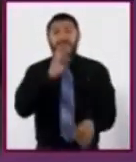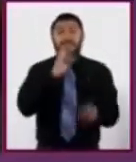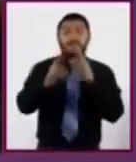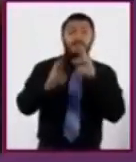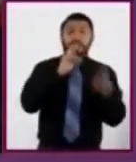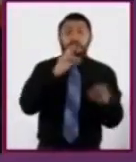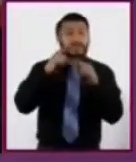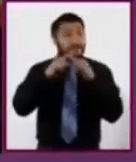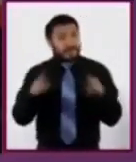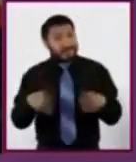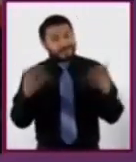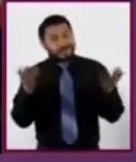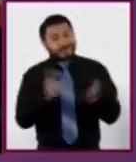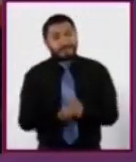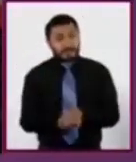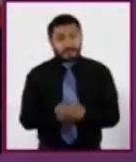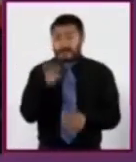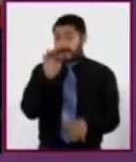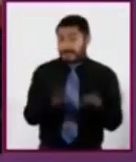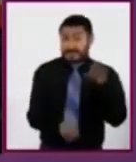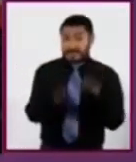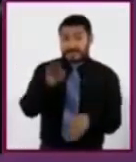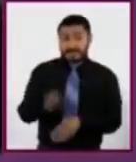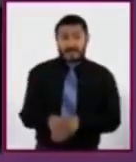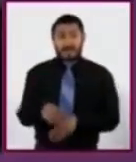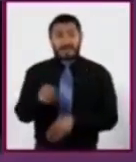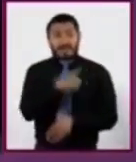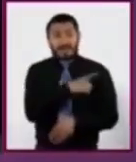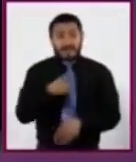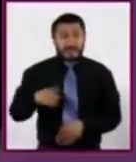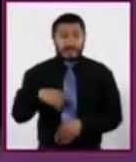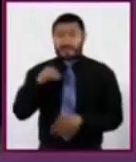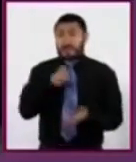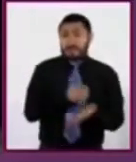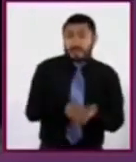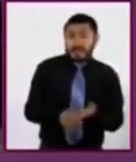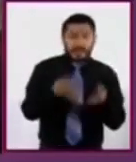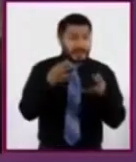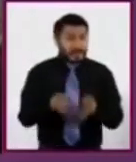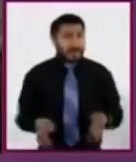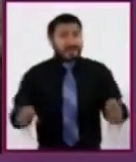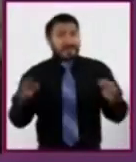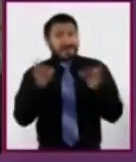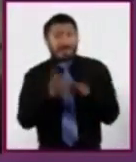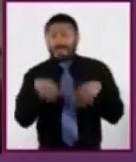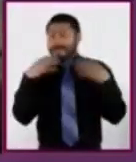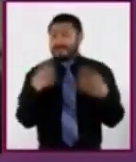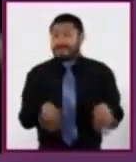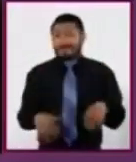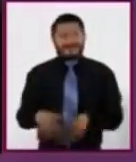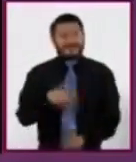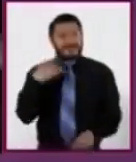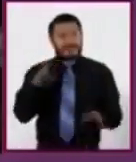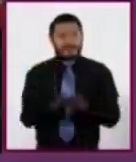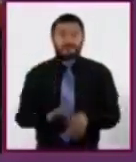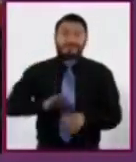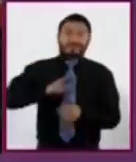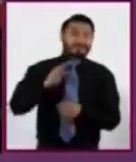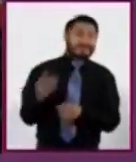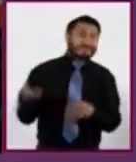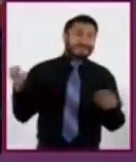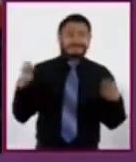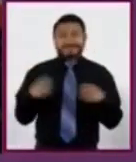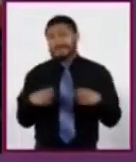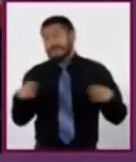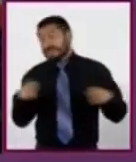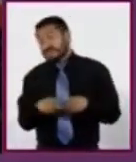esperan. En ocasiones, cuando debemos tomar una decisión importante, nos sentimos presionados por las expectativas